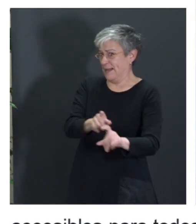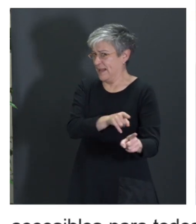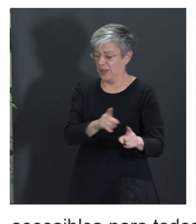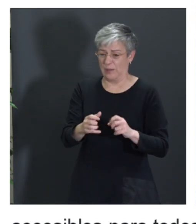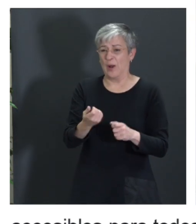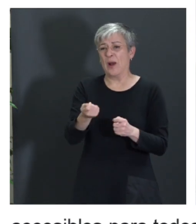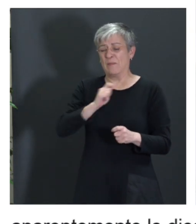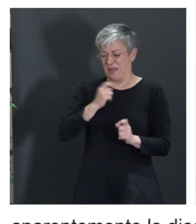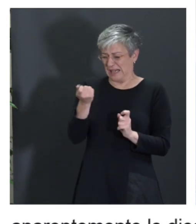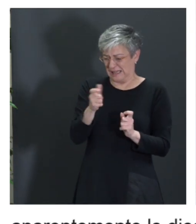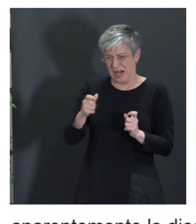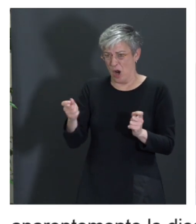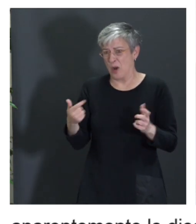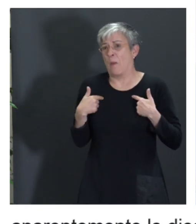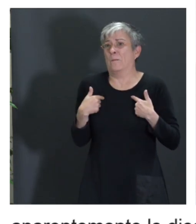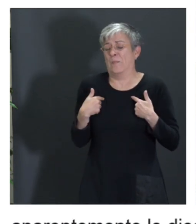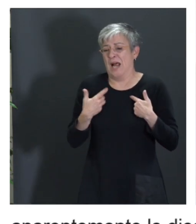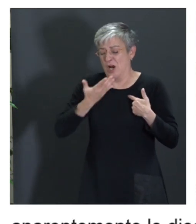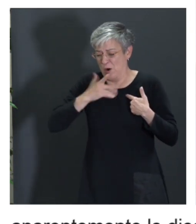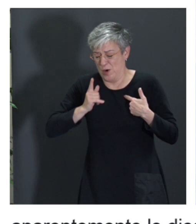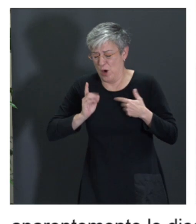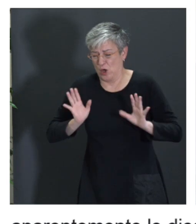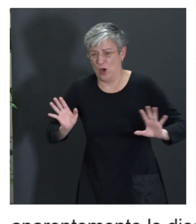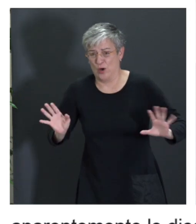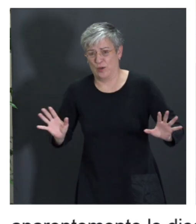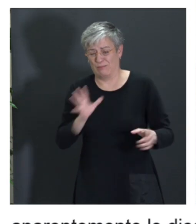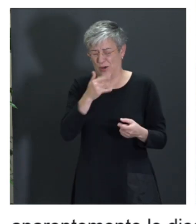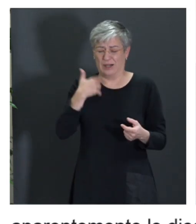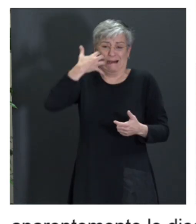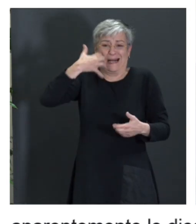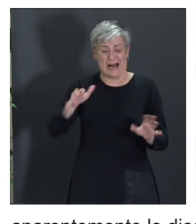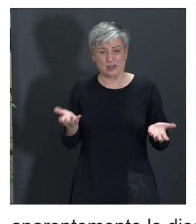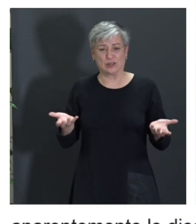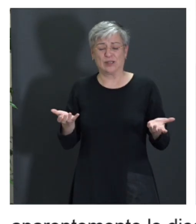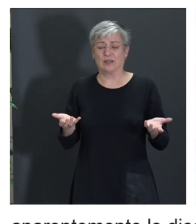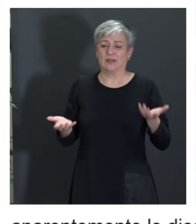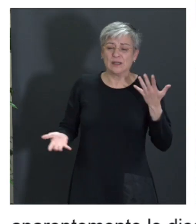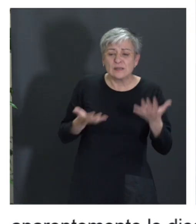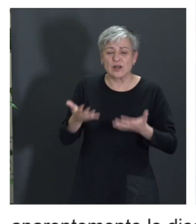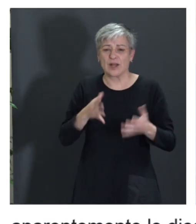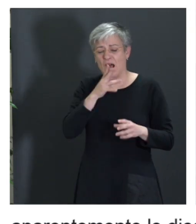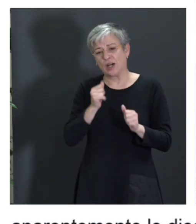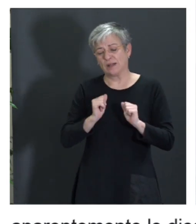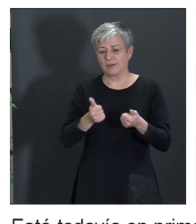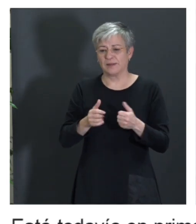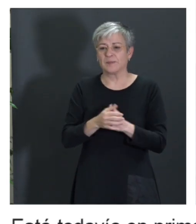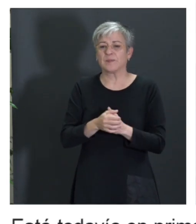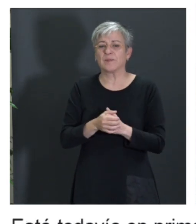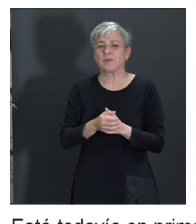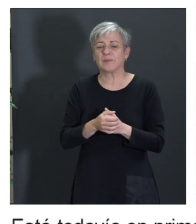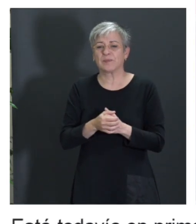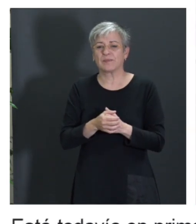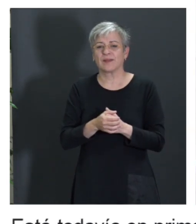muchos sinónimos, pero los sinónimos igual tampoco son conocidos por las personas, porque también son raros. Entonces, bueno, pues, pues, estamos. Para los que no